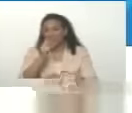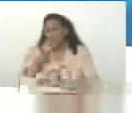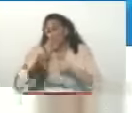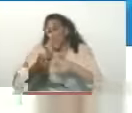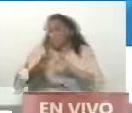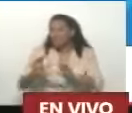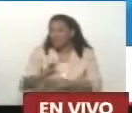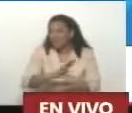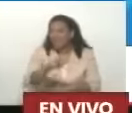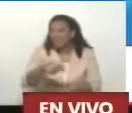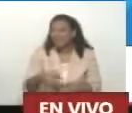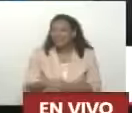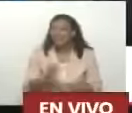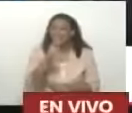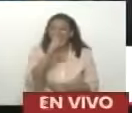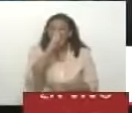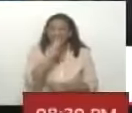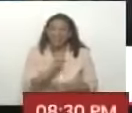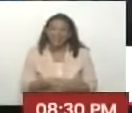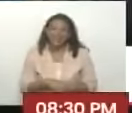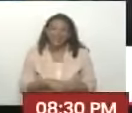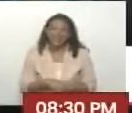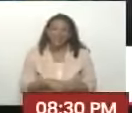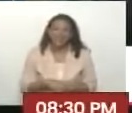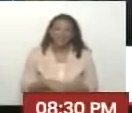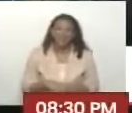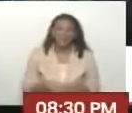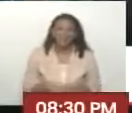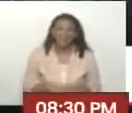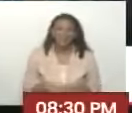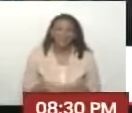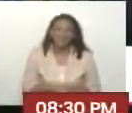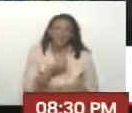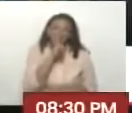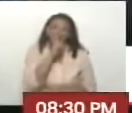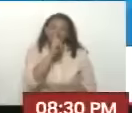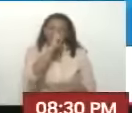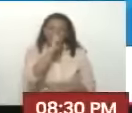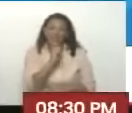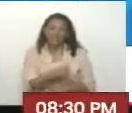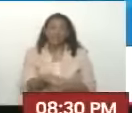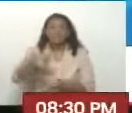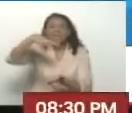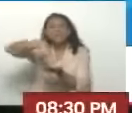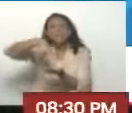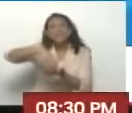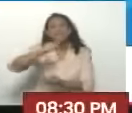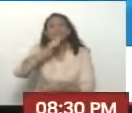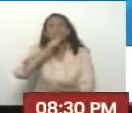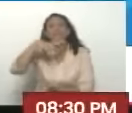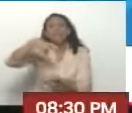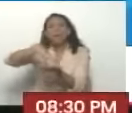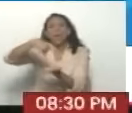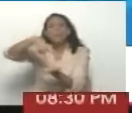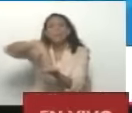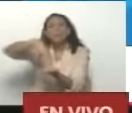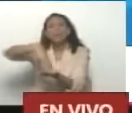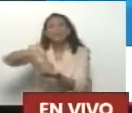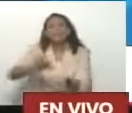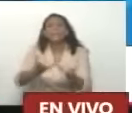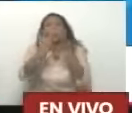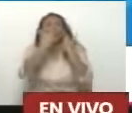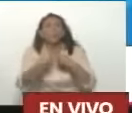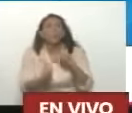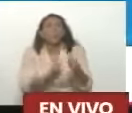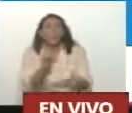Desde los 10 años Porque no tengo Tanta edad Y de Miranda ¿Quién está aquí? Ajá ¿Qué me dice